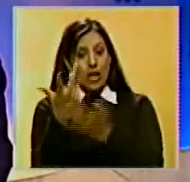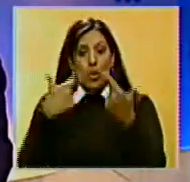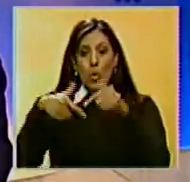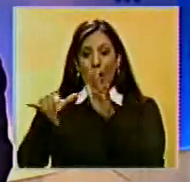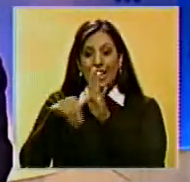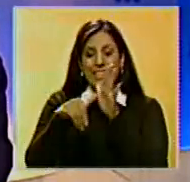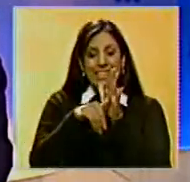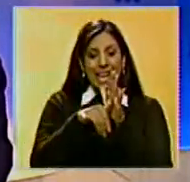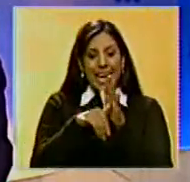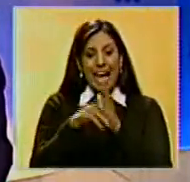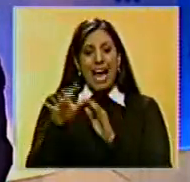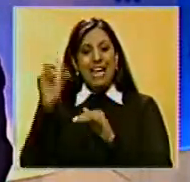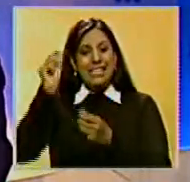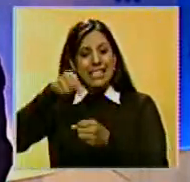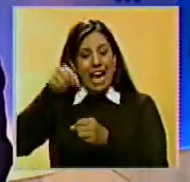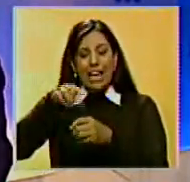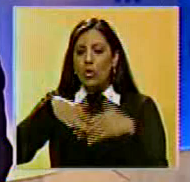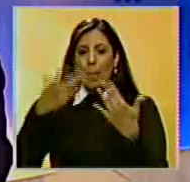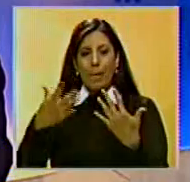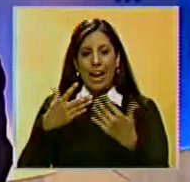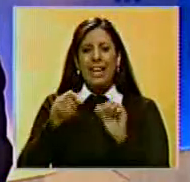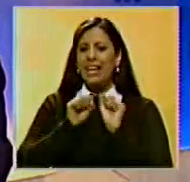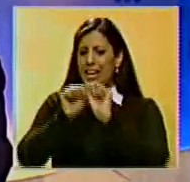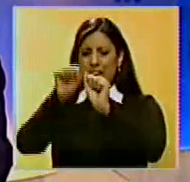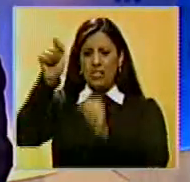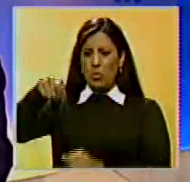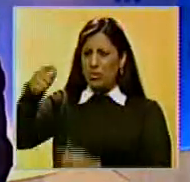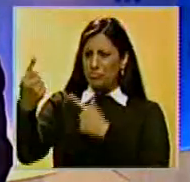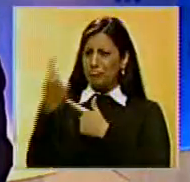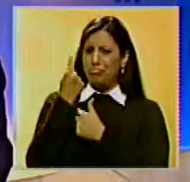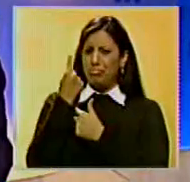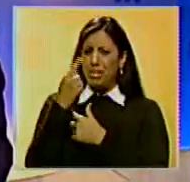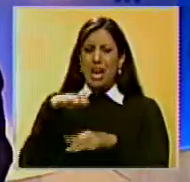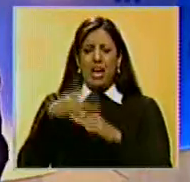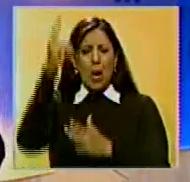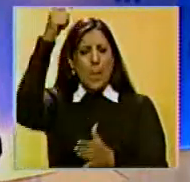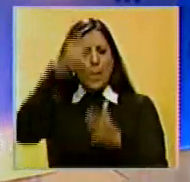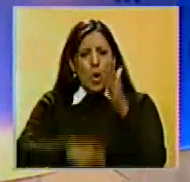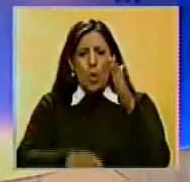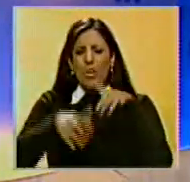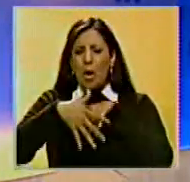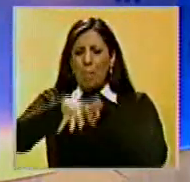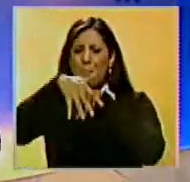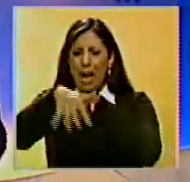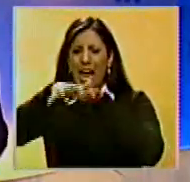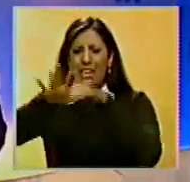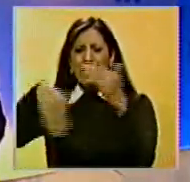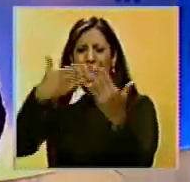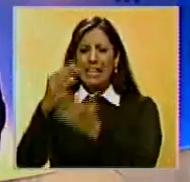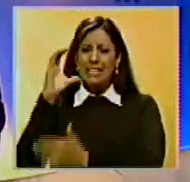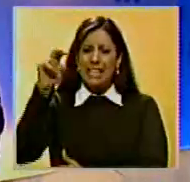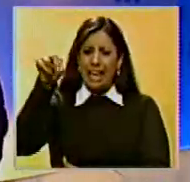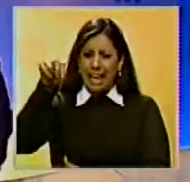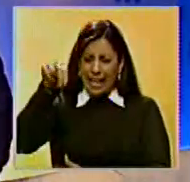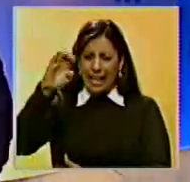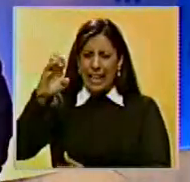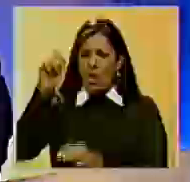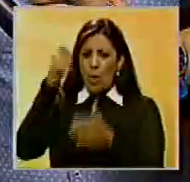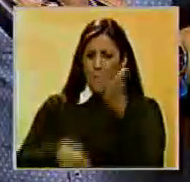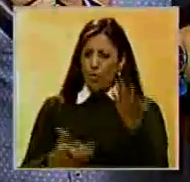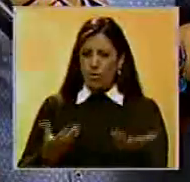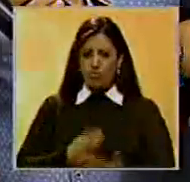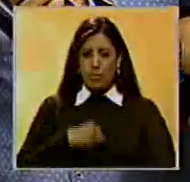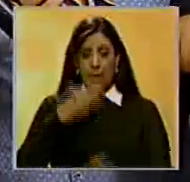alrededores de El Rosal para rechazar la decisión del Tribunal Supremo de Justicia de prohibir las movilizaciones hacia el Consejo Nacional Electoral.